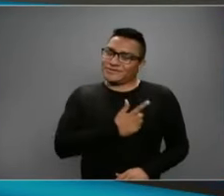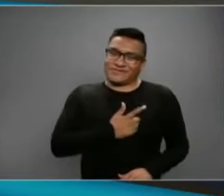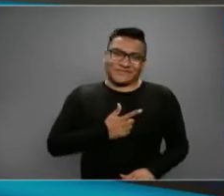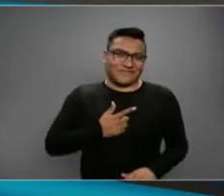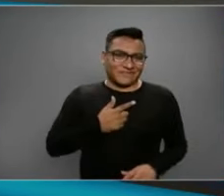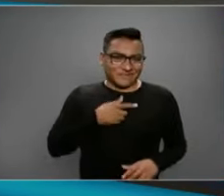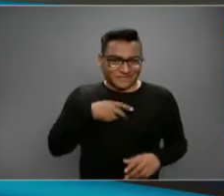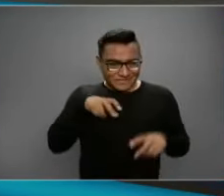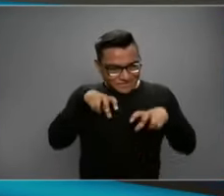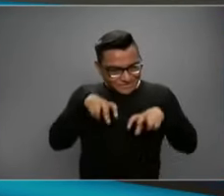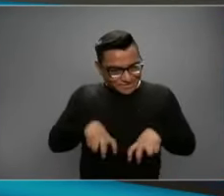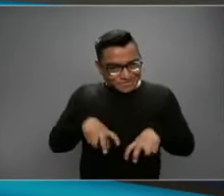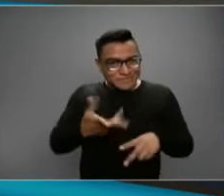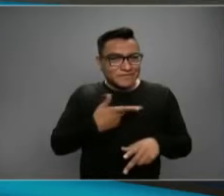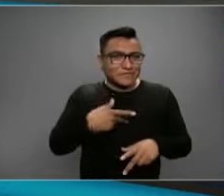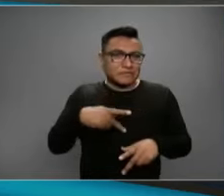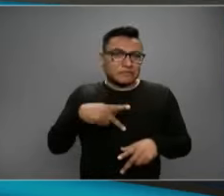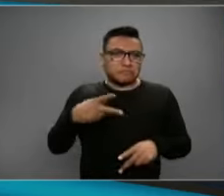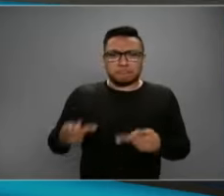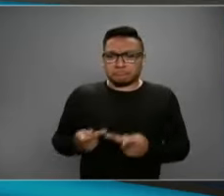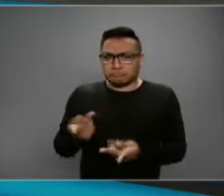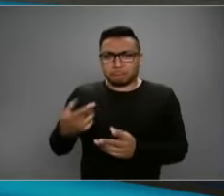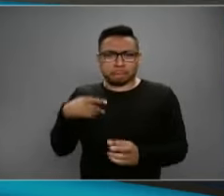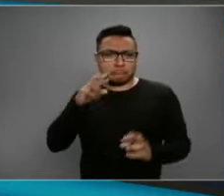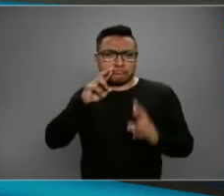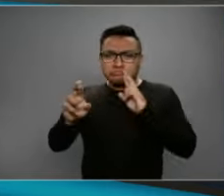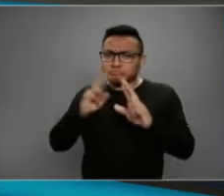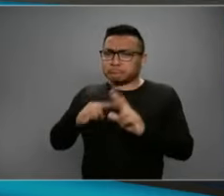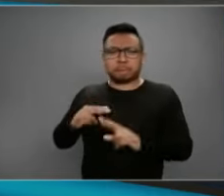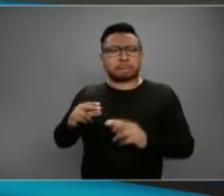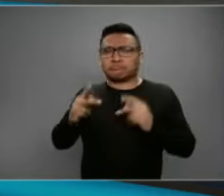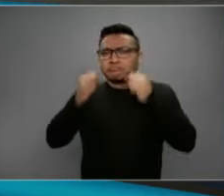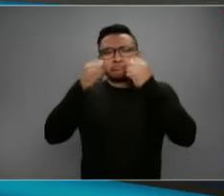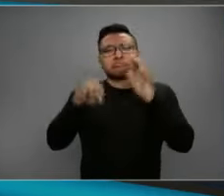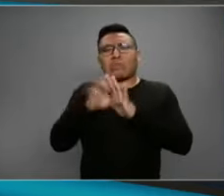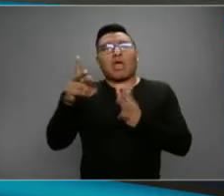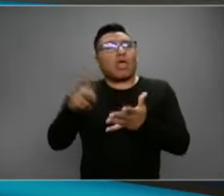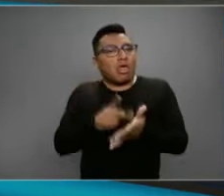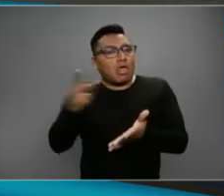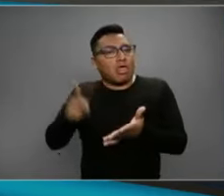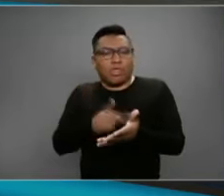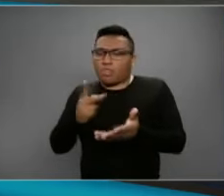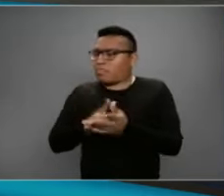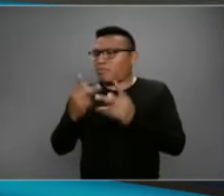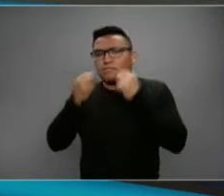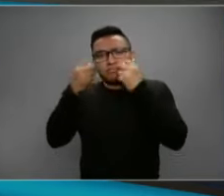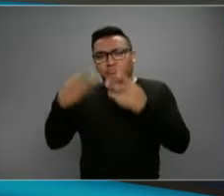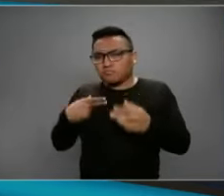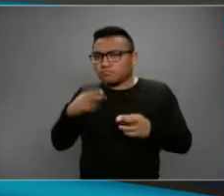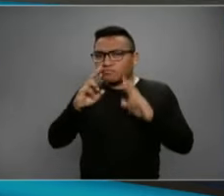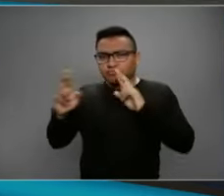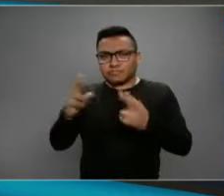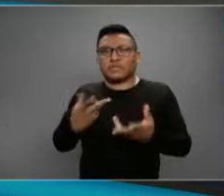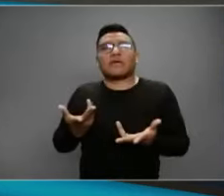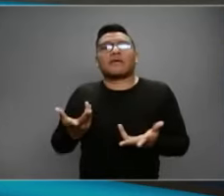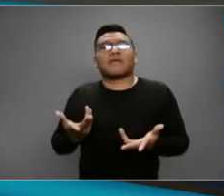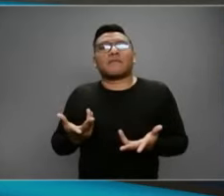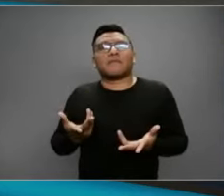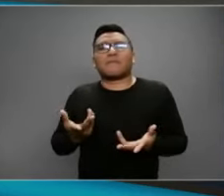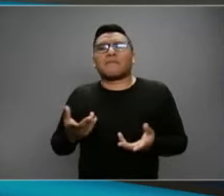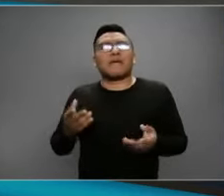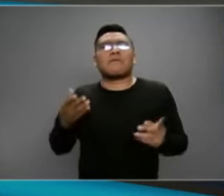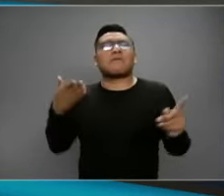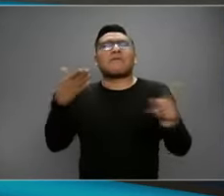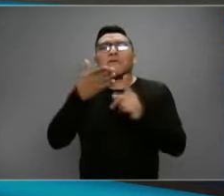contestar las preguntas, las veces que sean necesarias, porque el chiste es que la gente